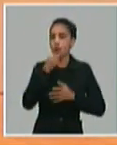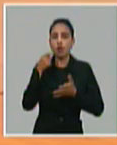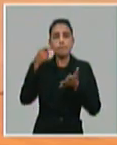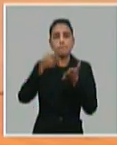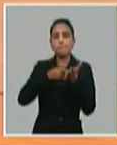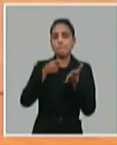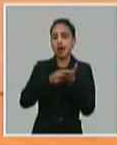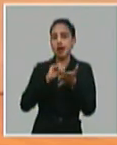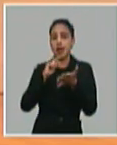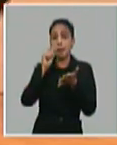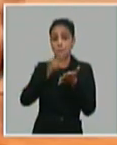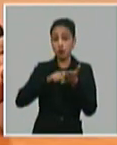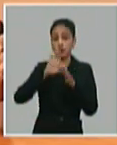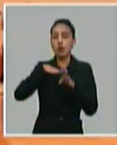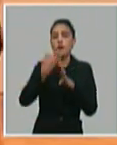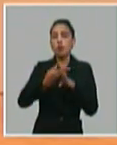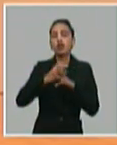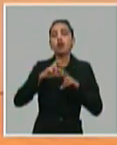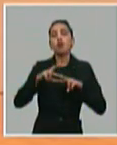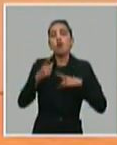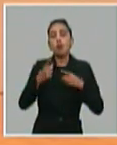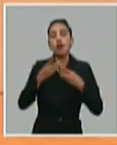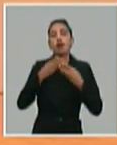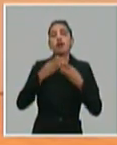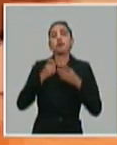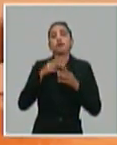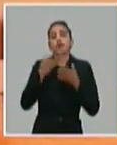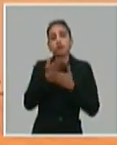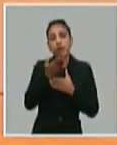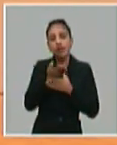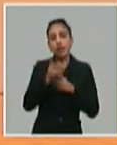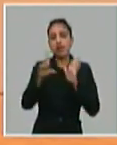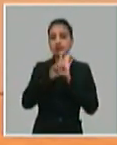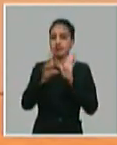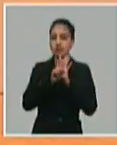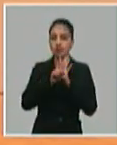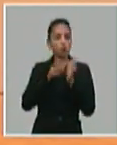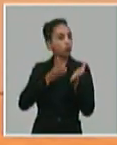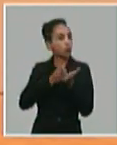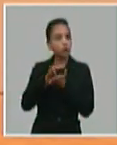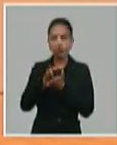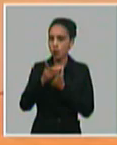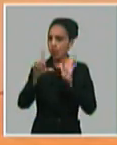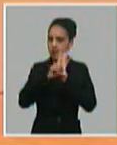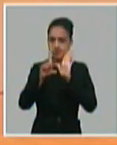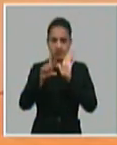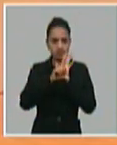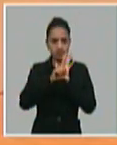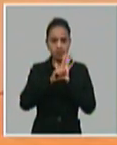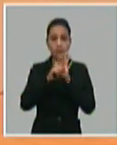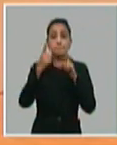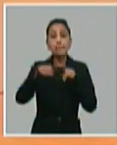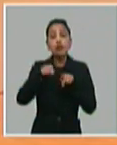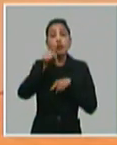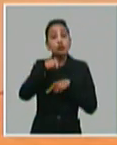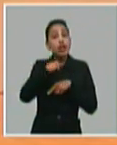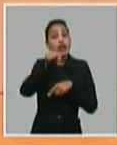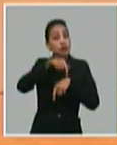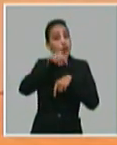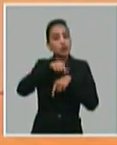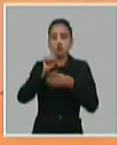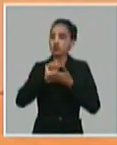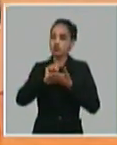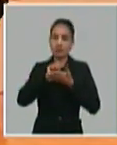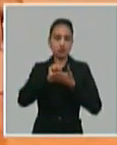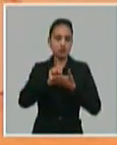impuestos, después tengo que volver a abrir esa licencia. Usted se mantiene con la licencia, usted lo que no está prestando servicio y no paga